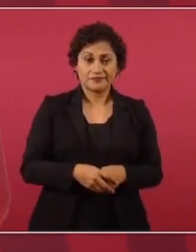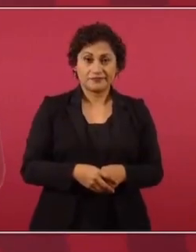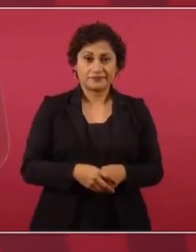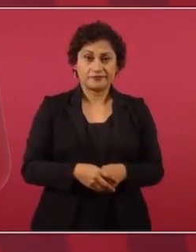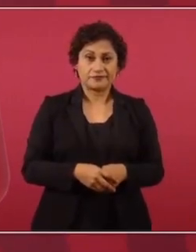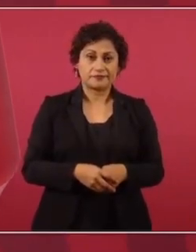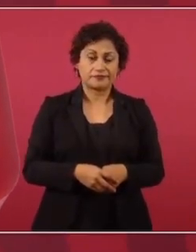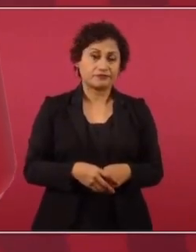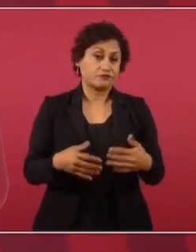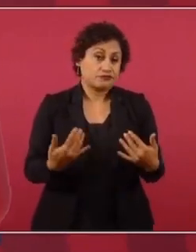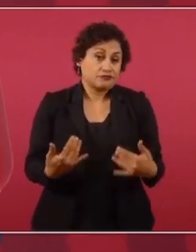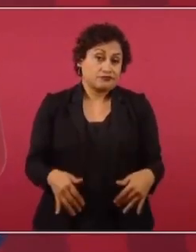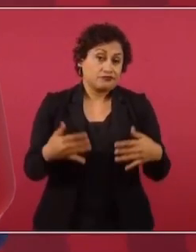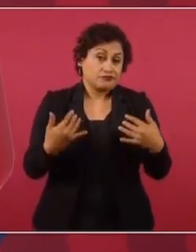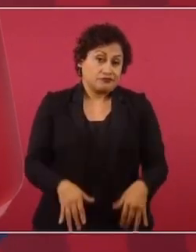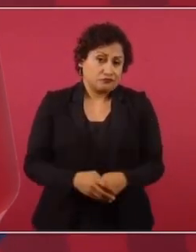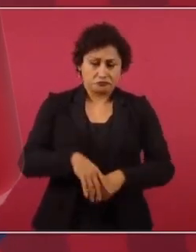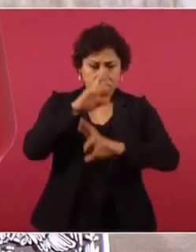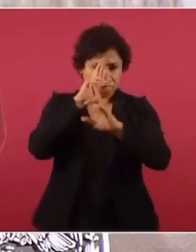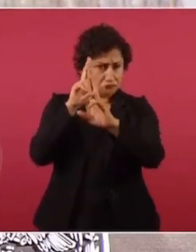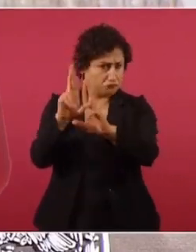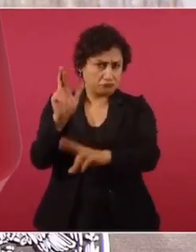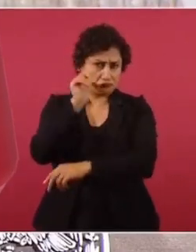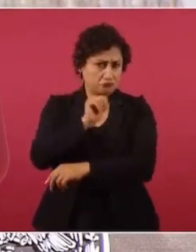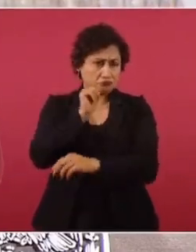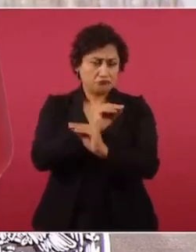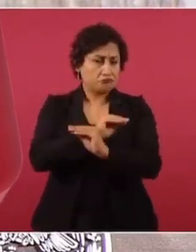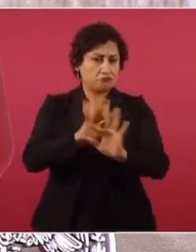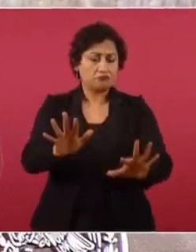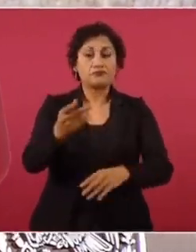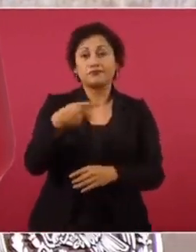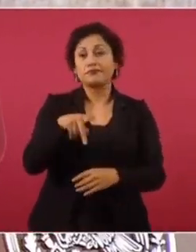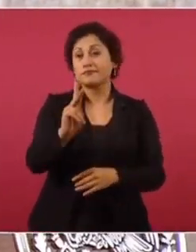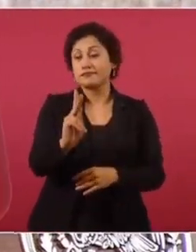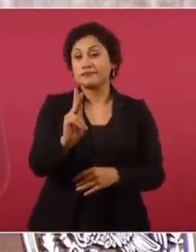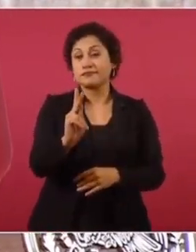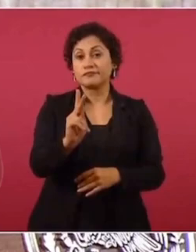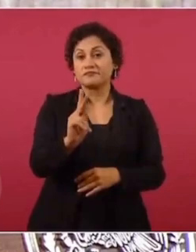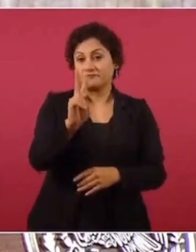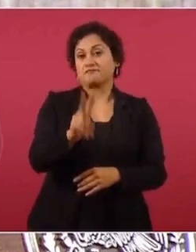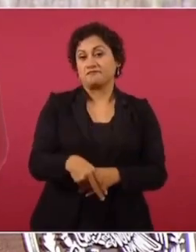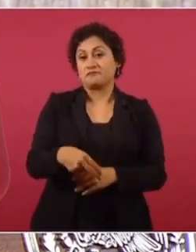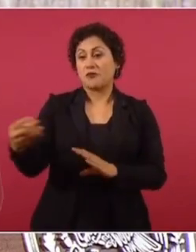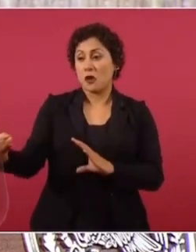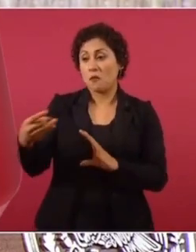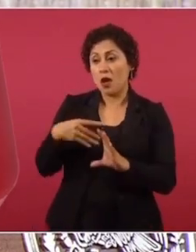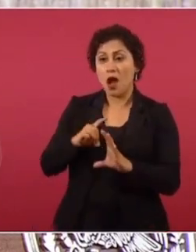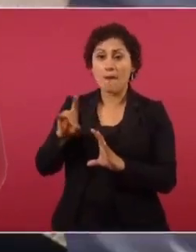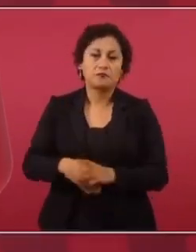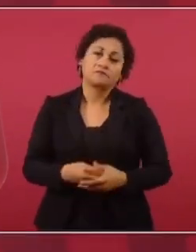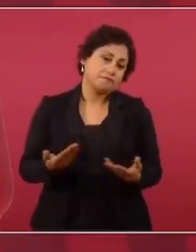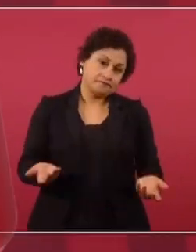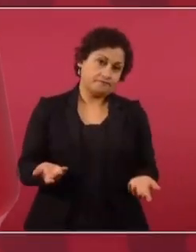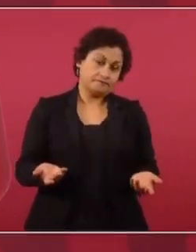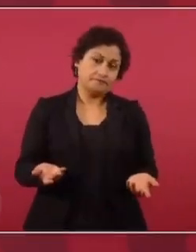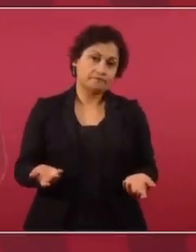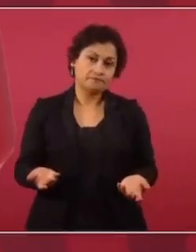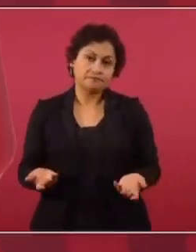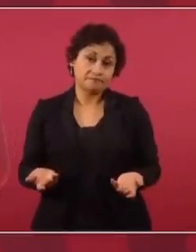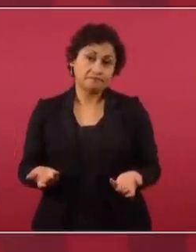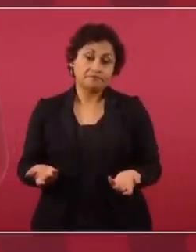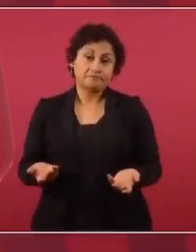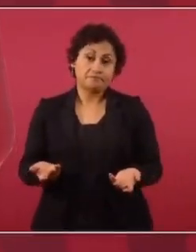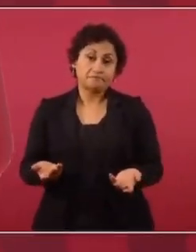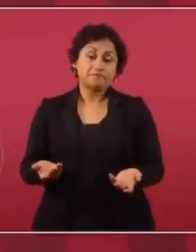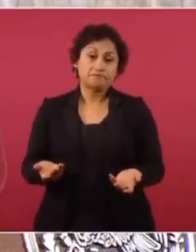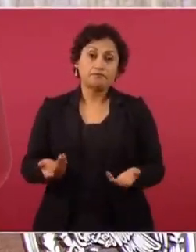va a ser respetado siempre, pero la comunicación son mensajes de ida y vuelta. No somos